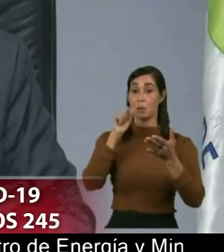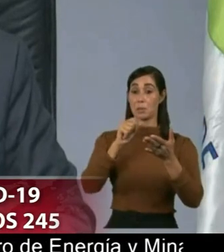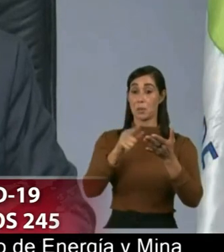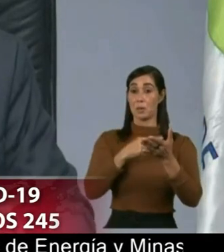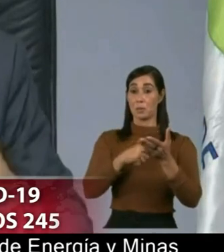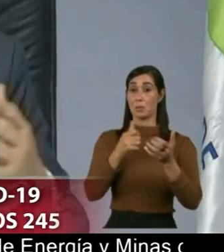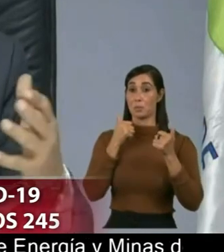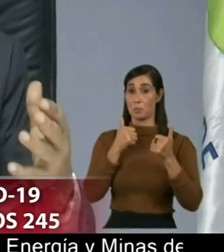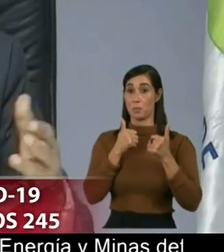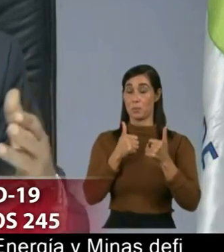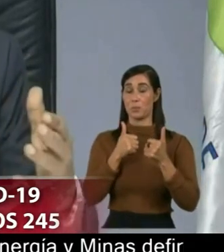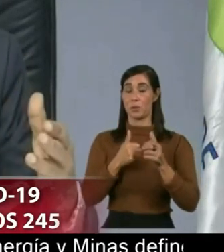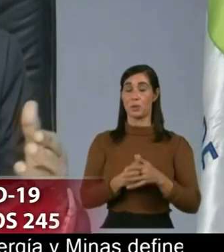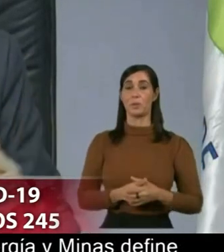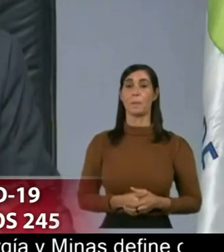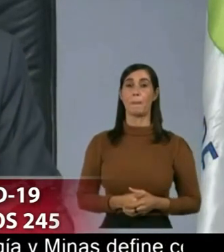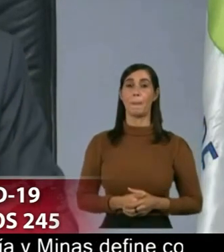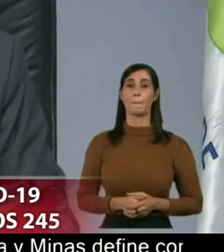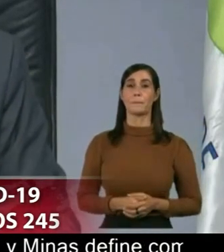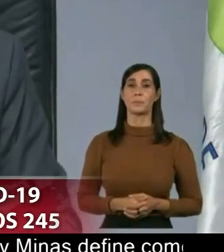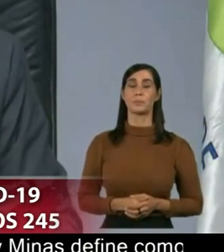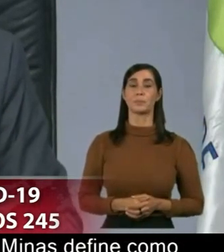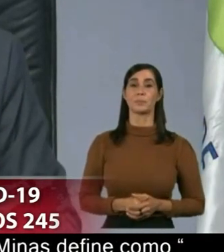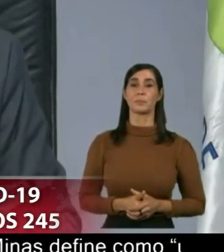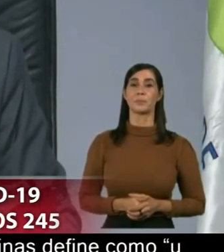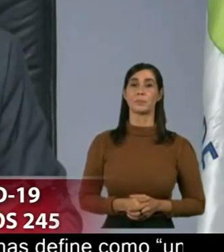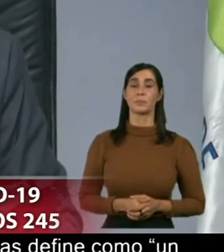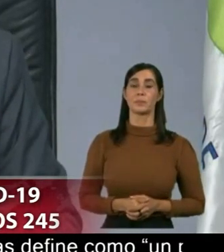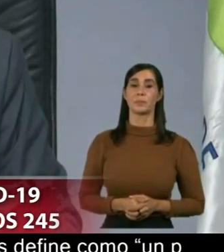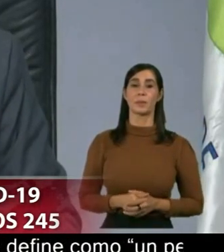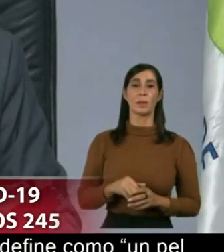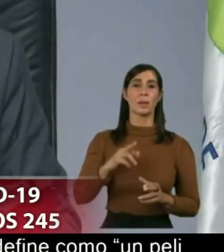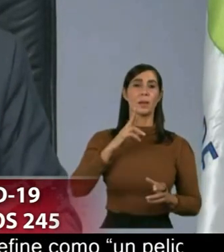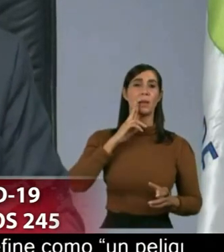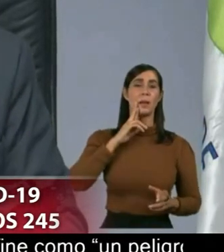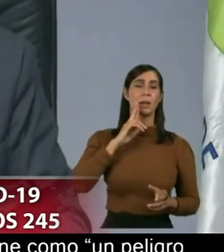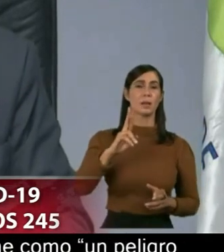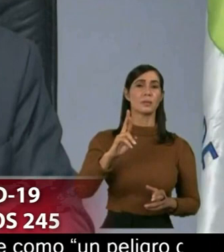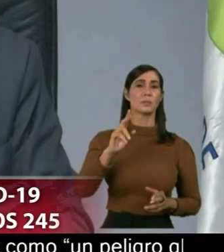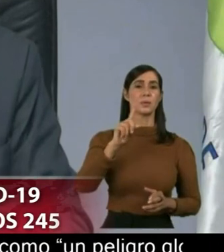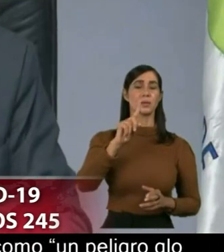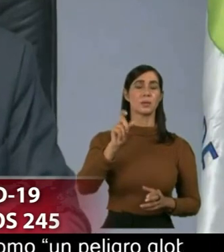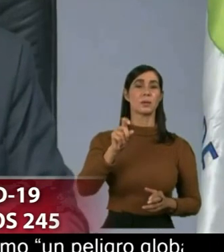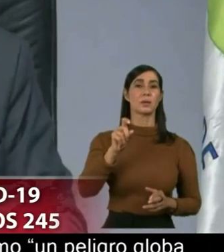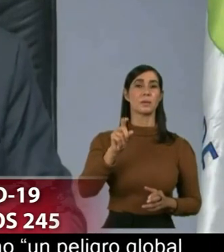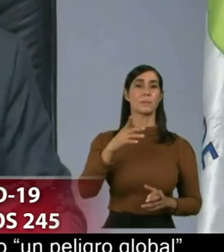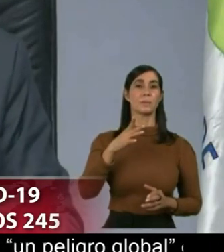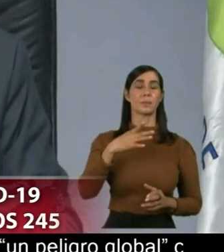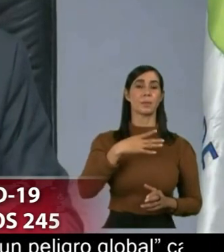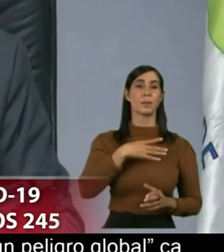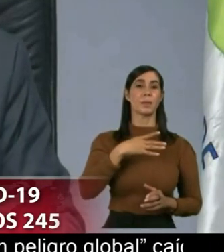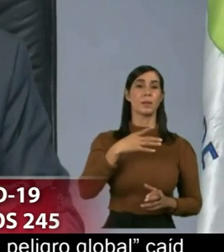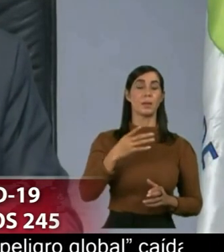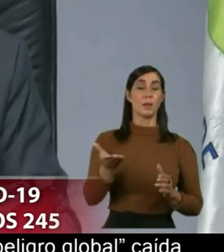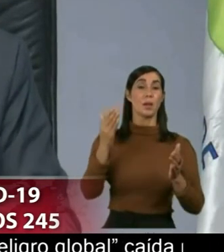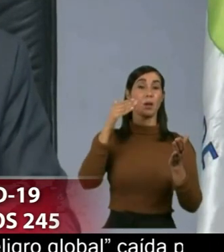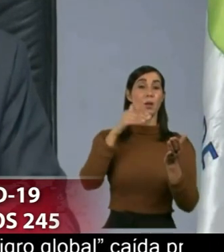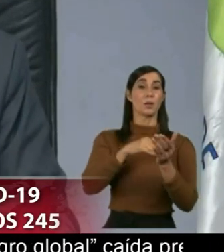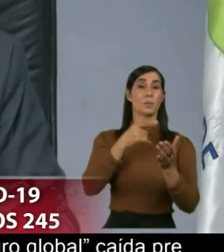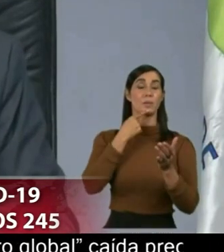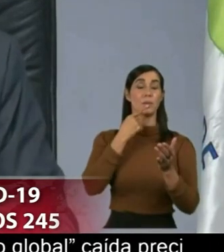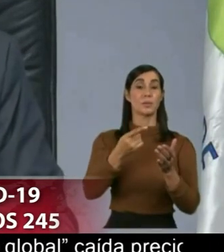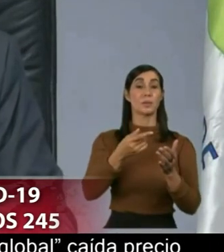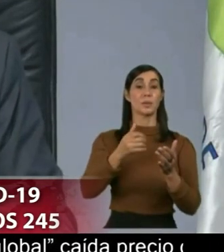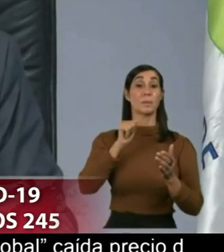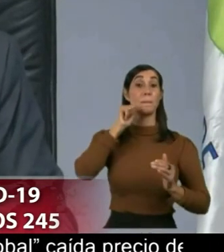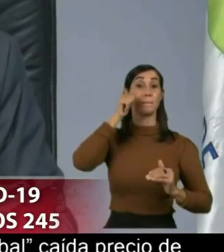si si he podido satisfacer me gustaría me gustaría señor ministro reiterar que en